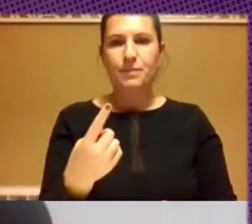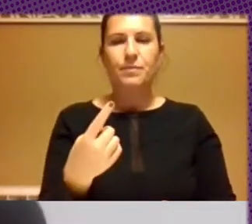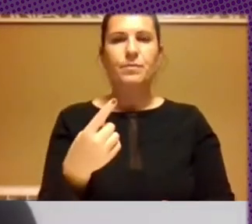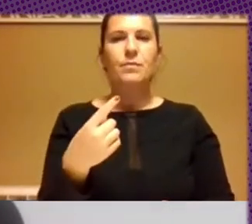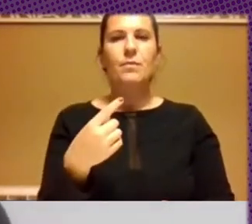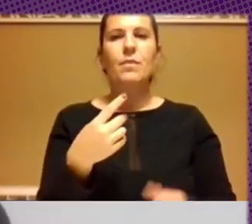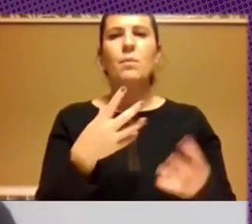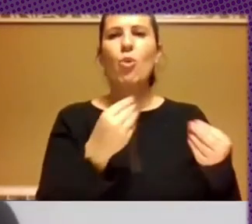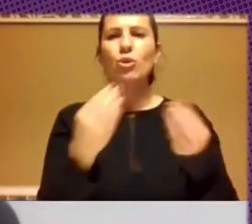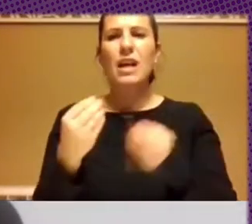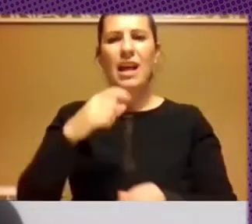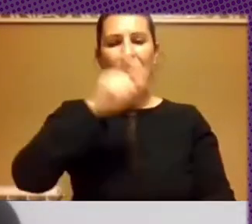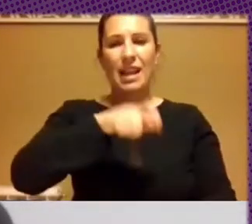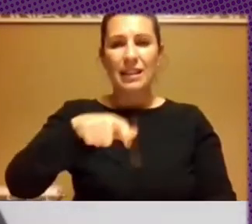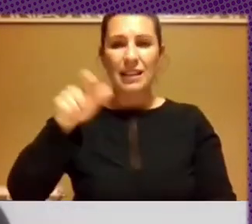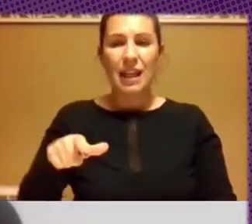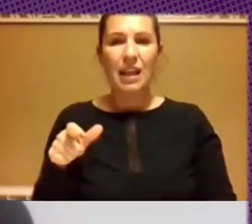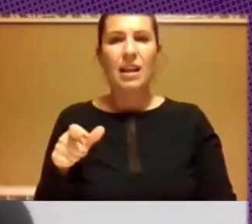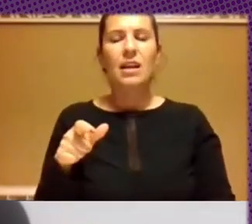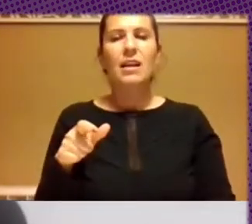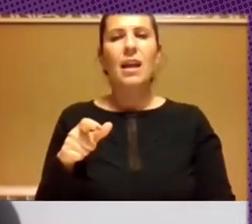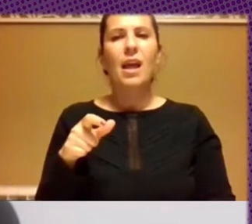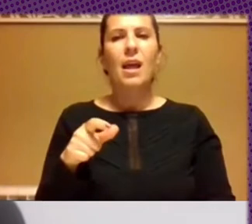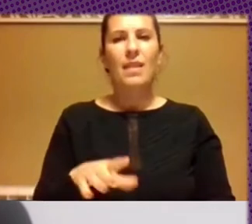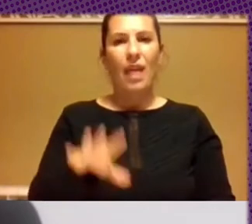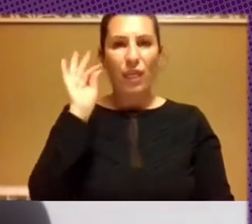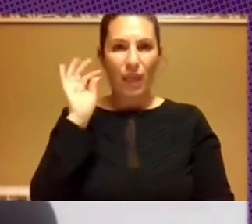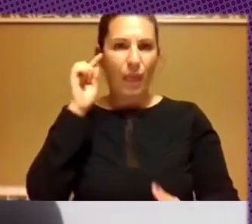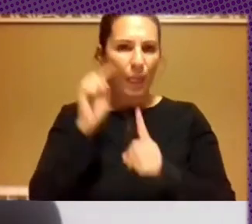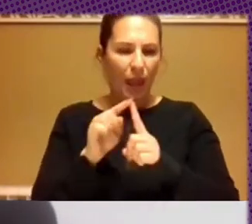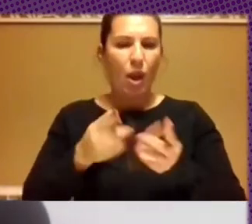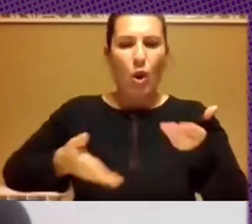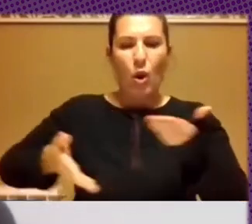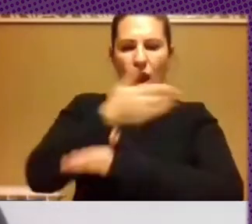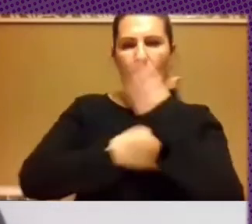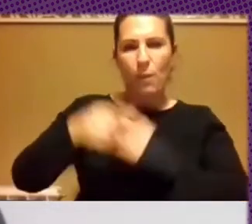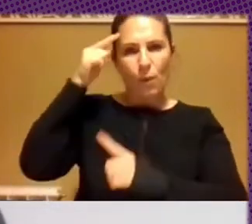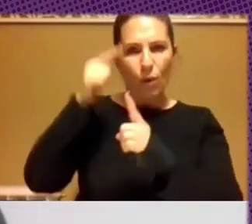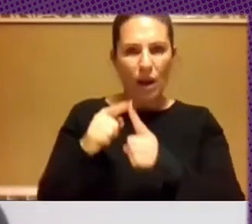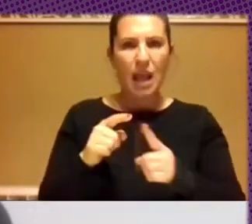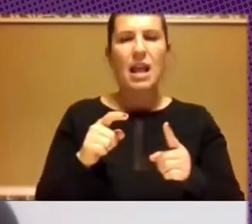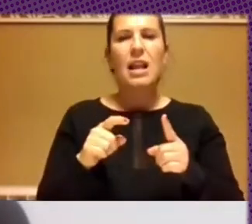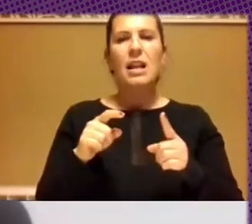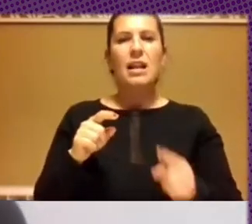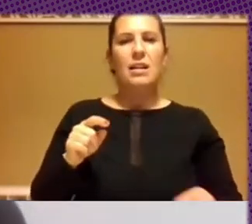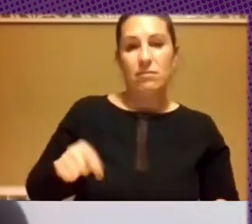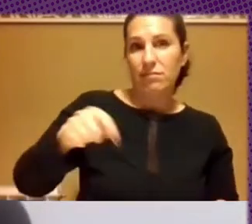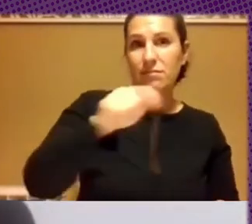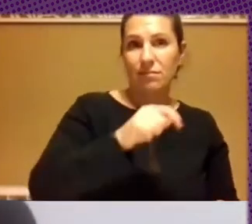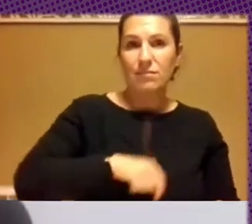hay mucha gente que me escribió, ¿no?, para colaborar, para todo esto, bueno, y entre esa gente, bueno, pues,